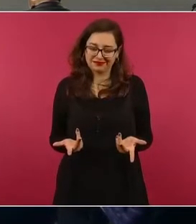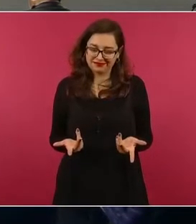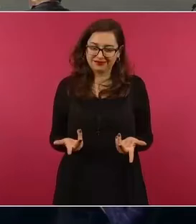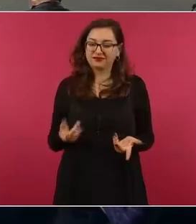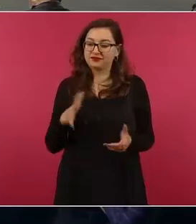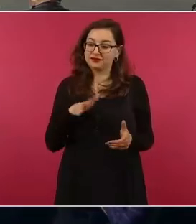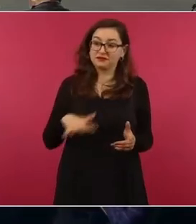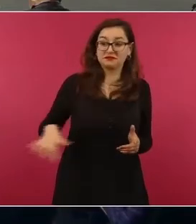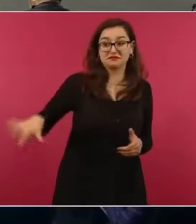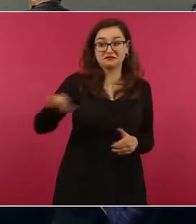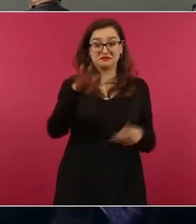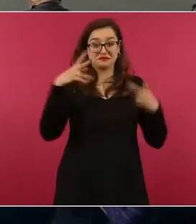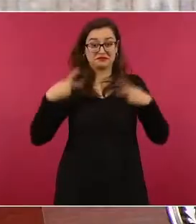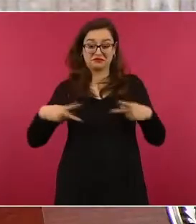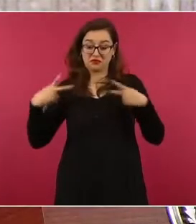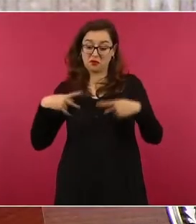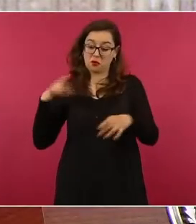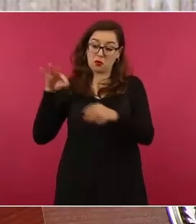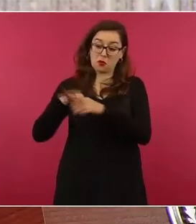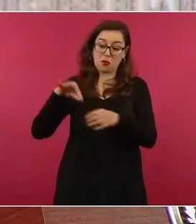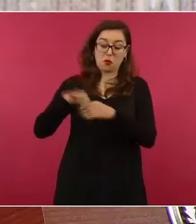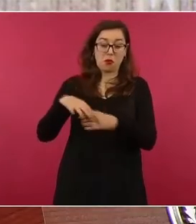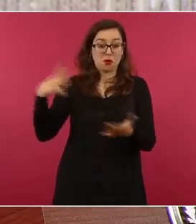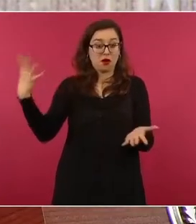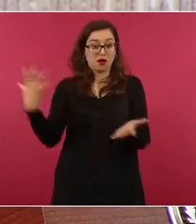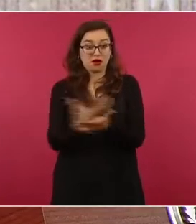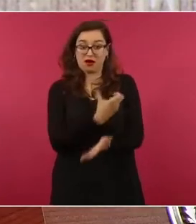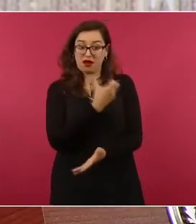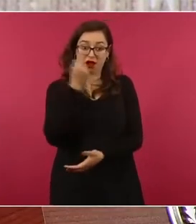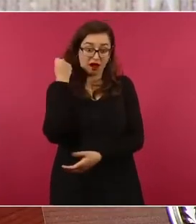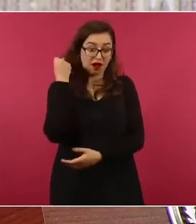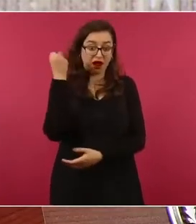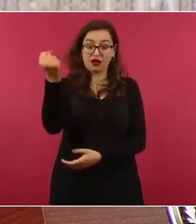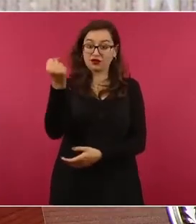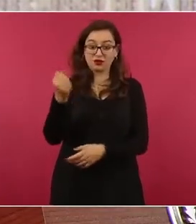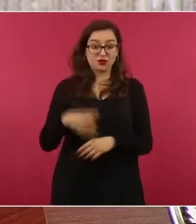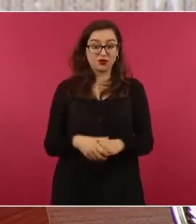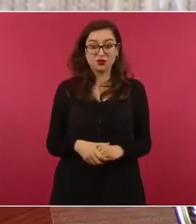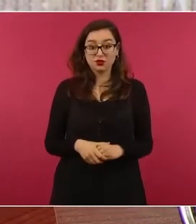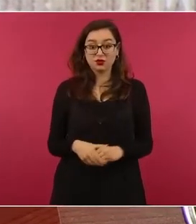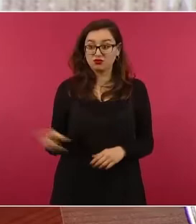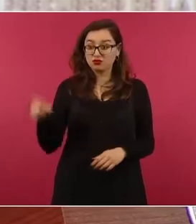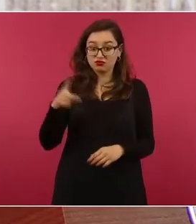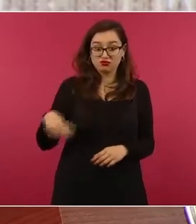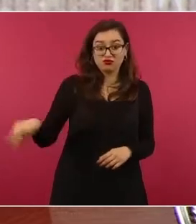su participación, porque aún en un ambiente